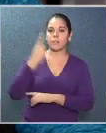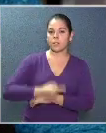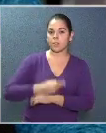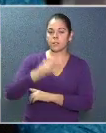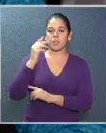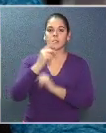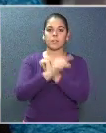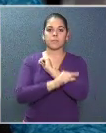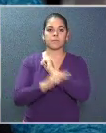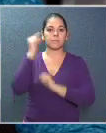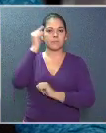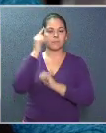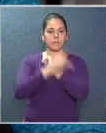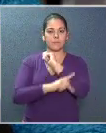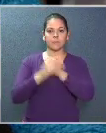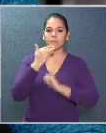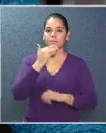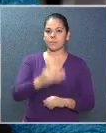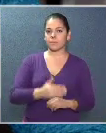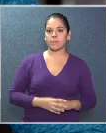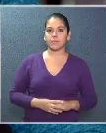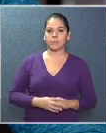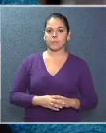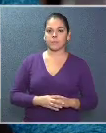de la República. Muchas gracias.